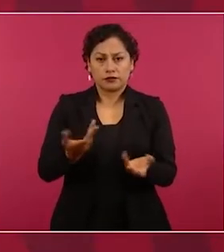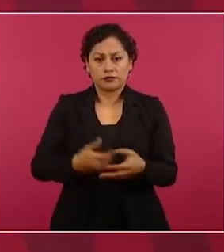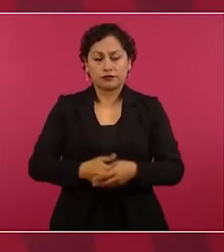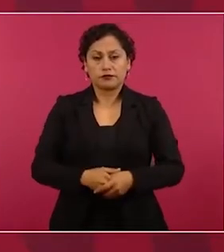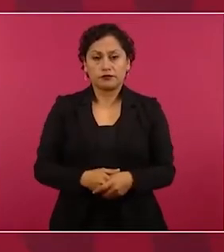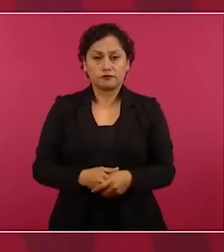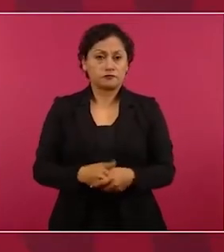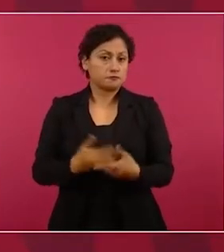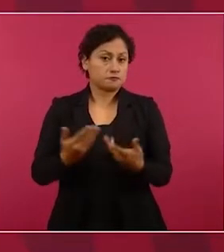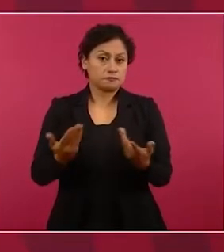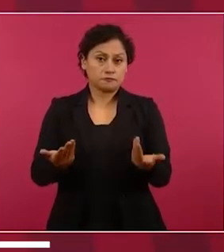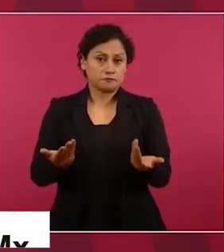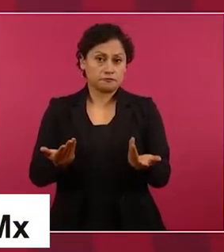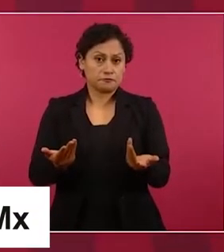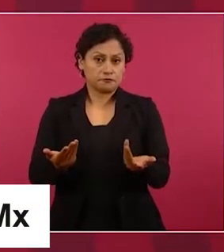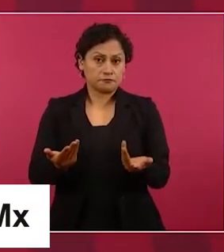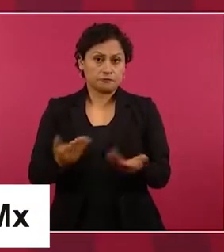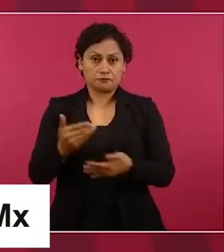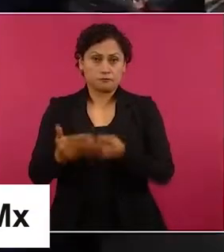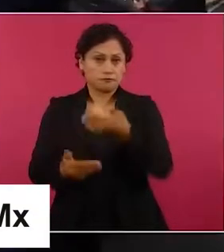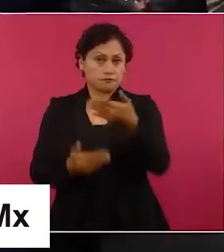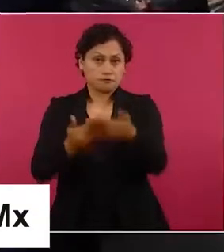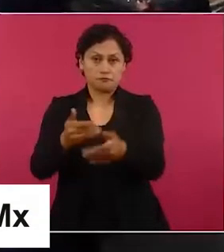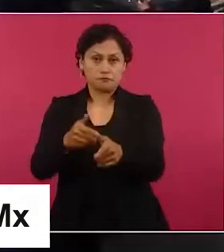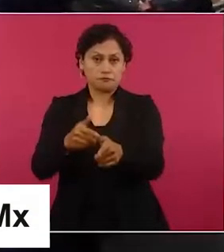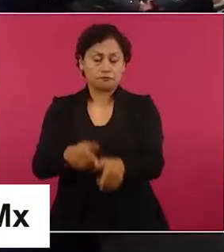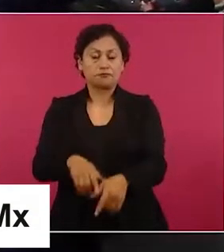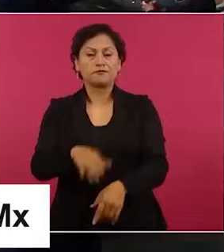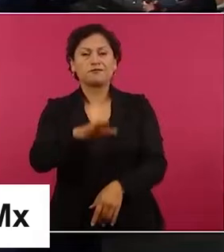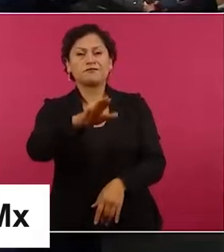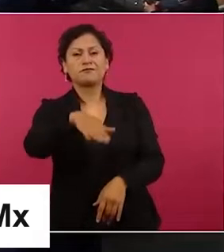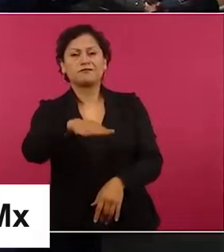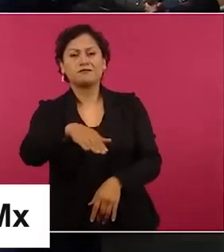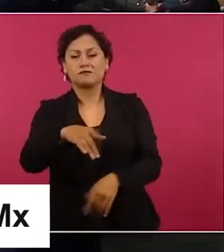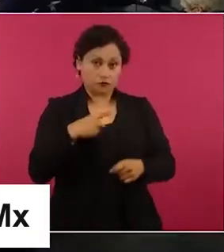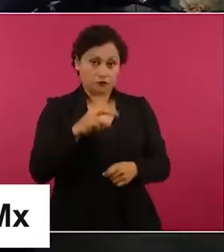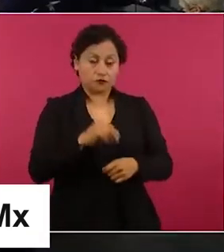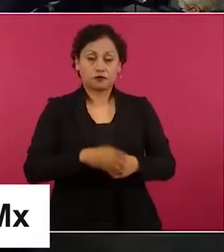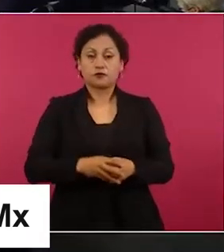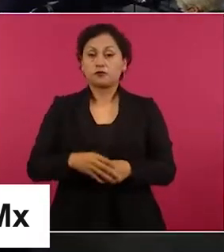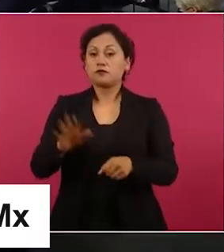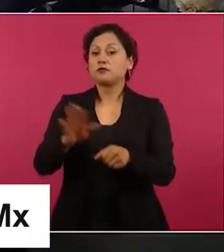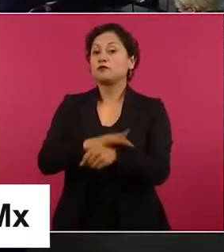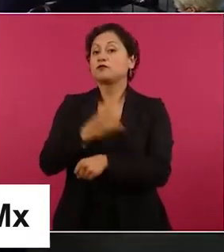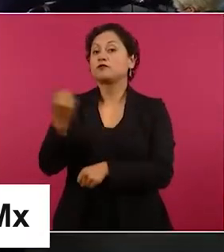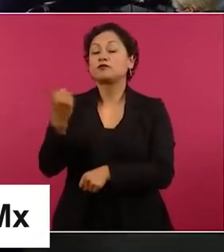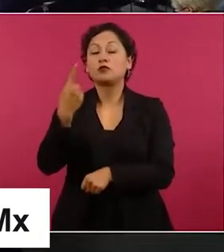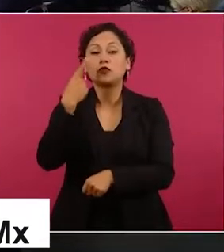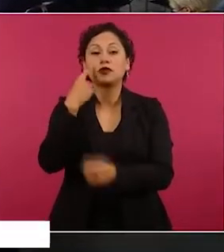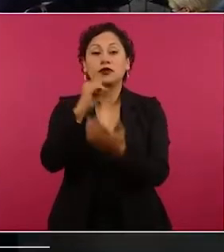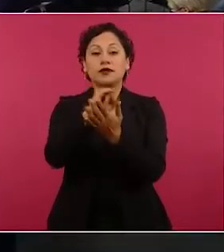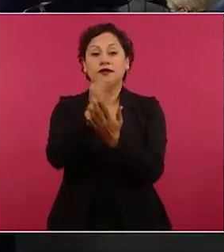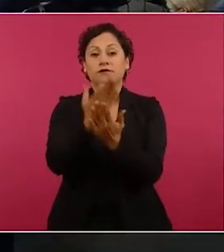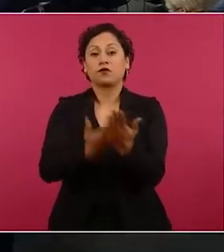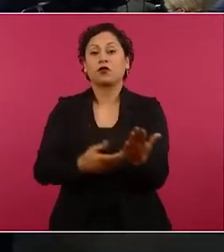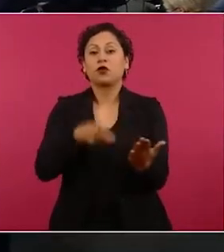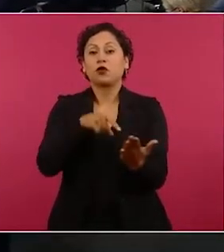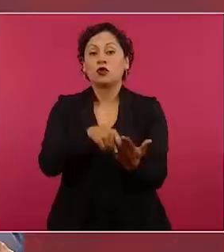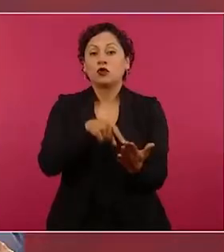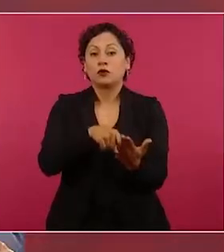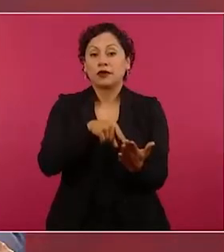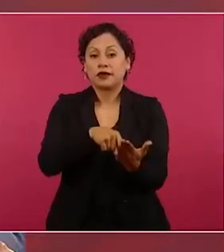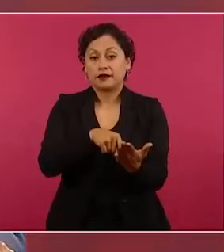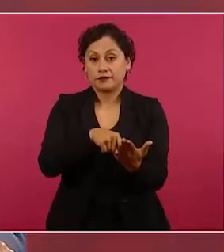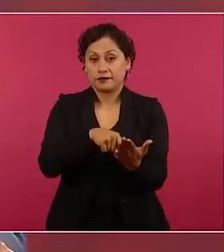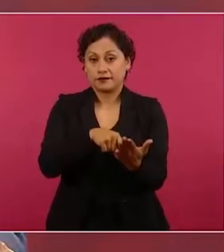Continúa. Pero entonces no se La investigación, el informe es el